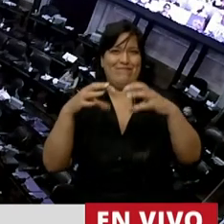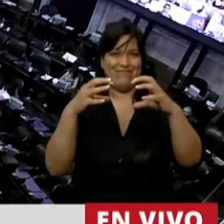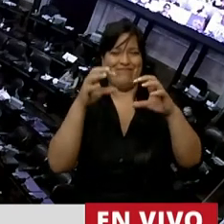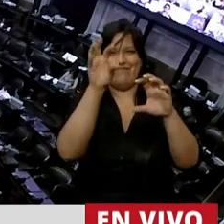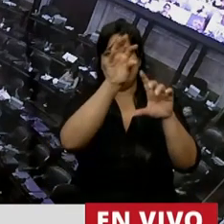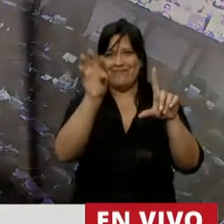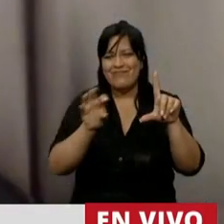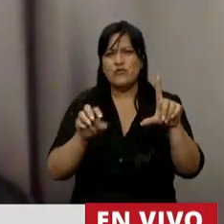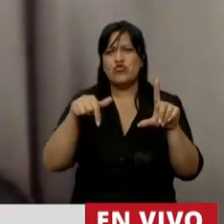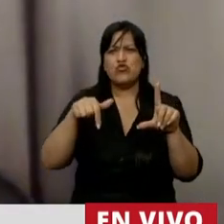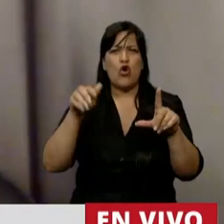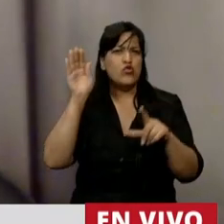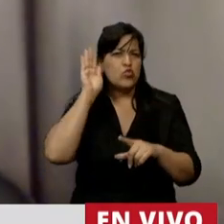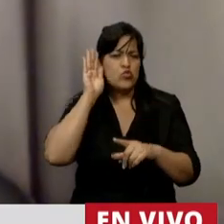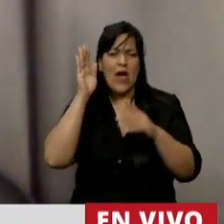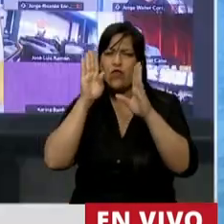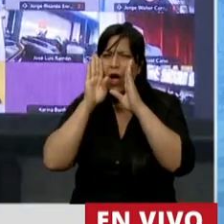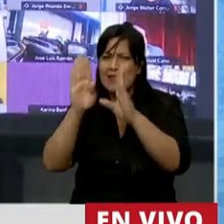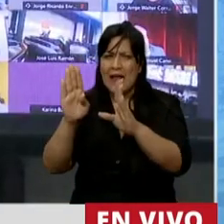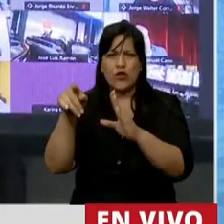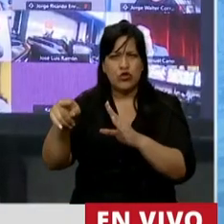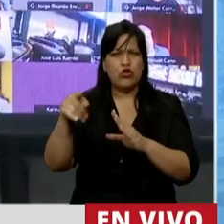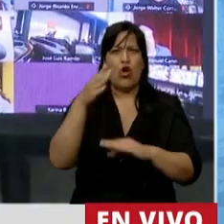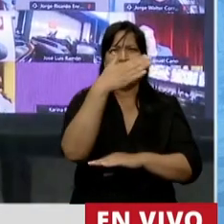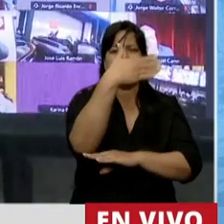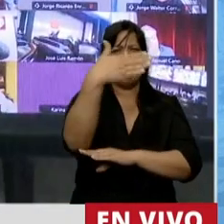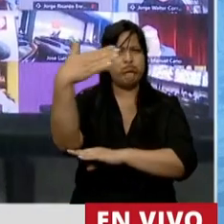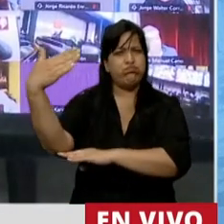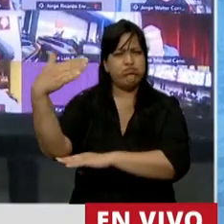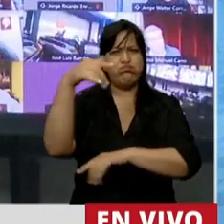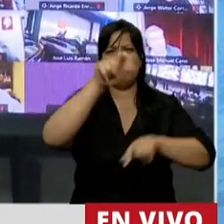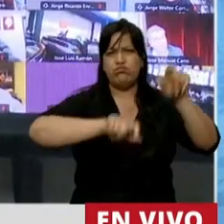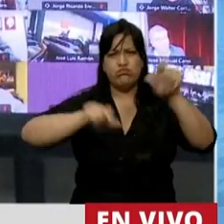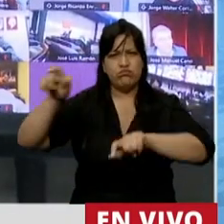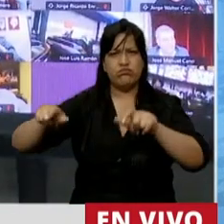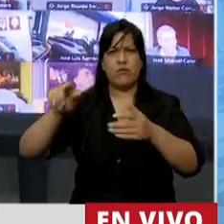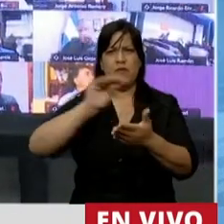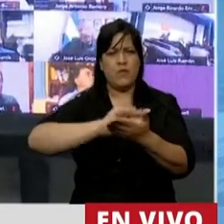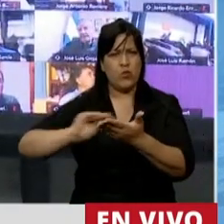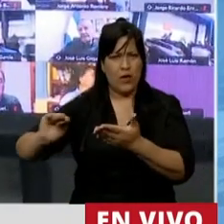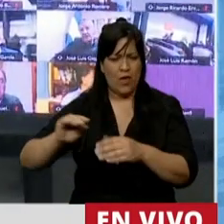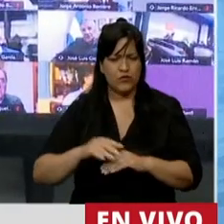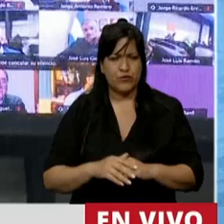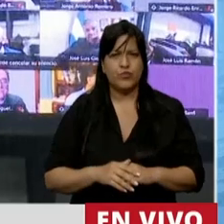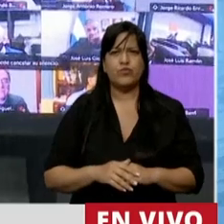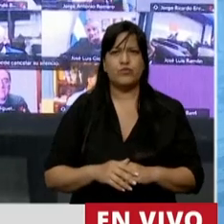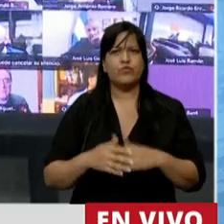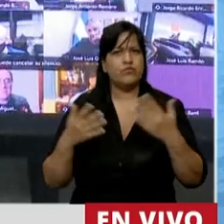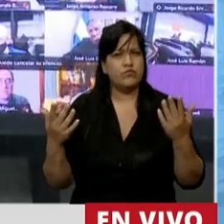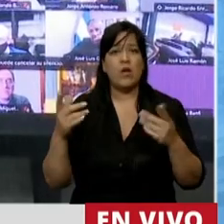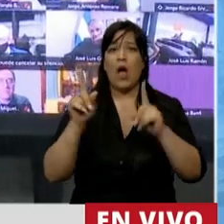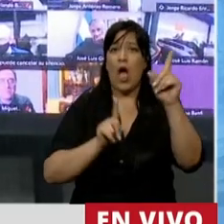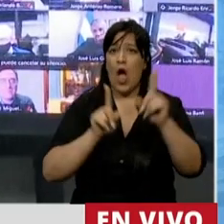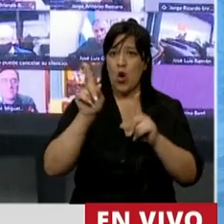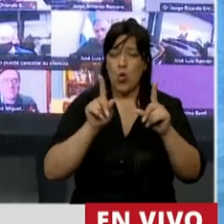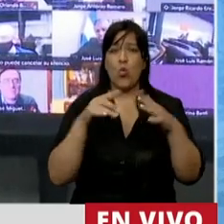Yo estaba escuchando atentamente todos los discursos de los señores diputados, por cierto, algunos